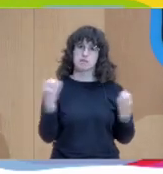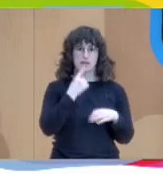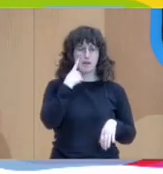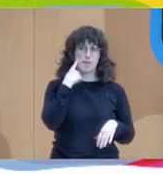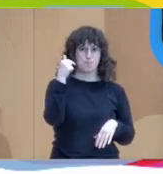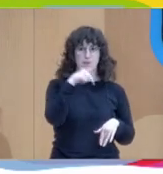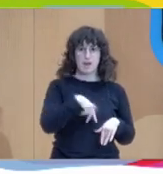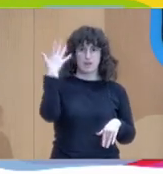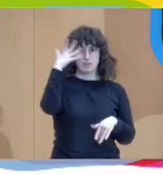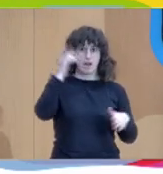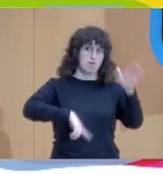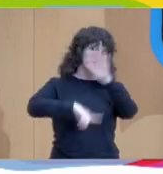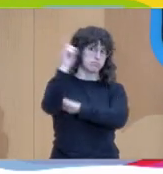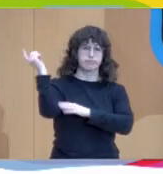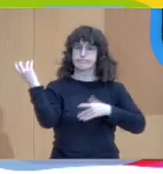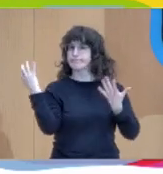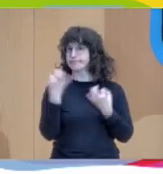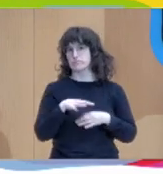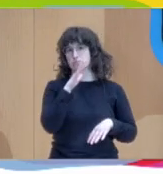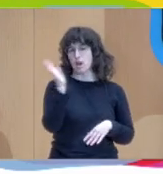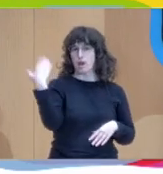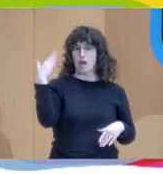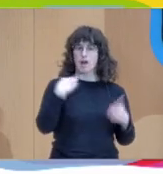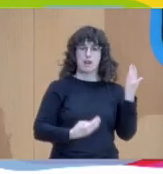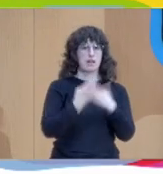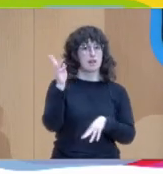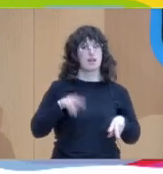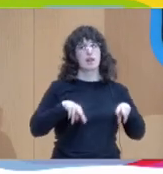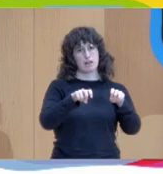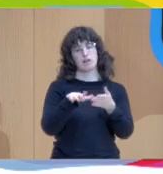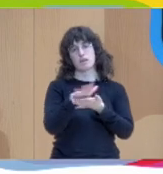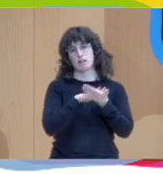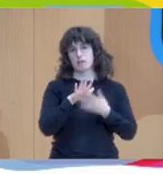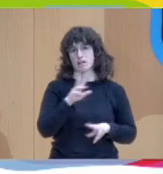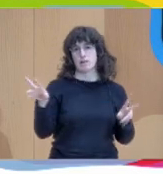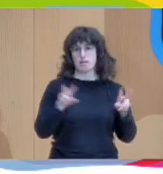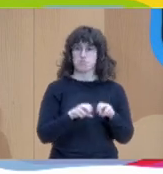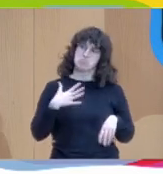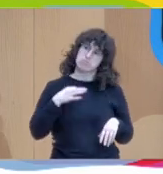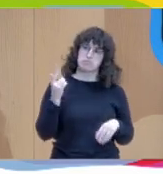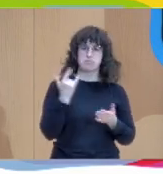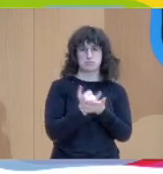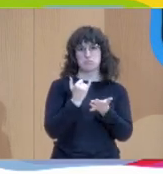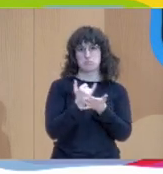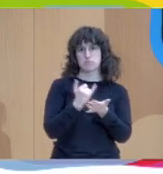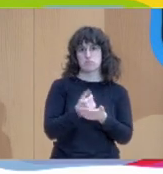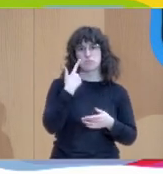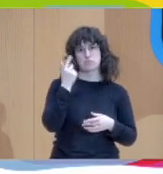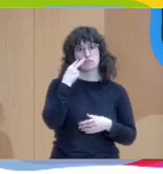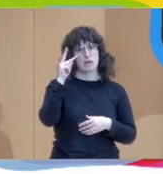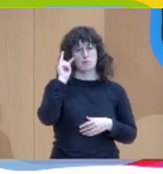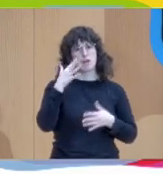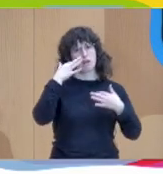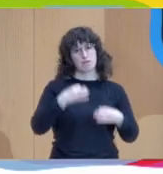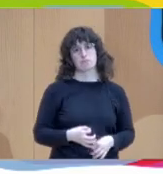en Navarra. Comentábamos al principio de la mañana que íbamos a tener la oportunidad de saber más de experiencias reales. Bueno, pues